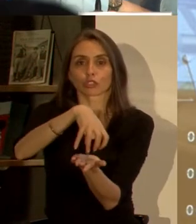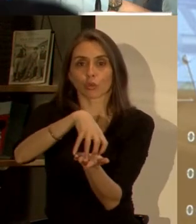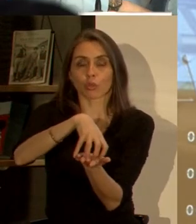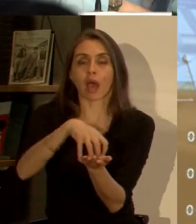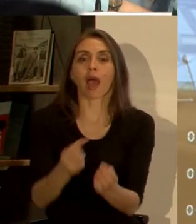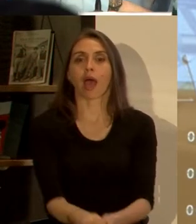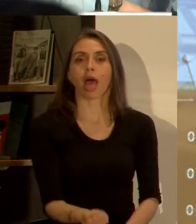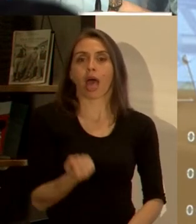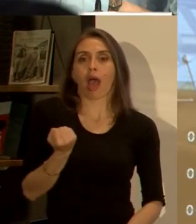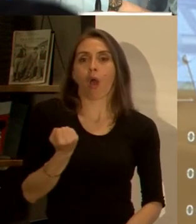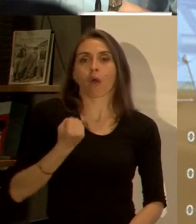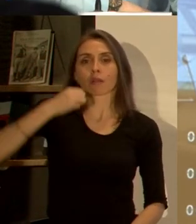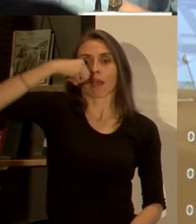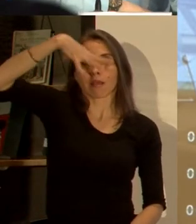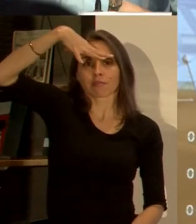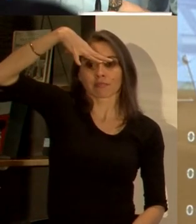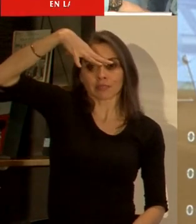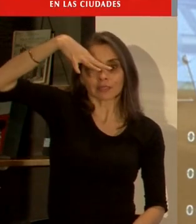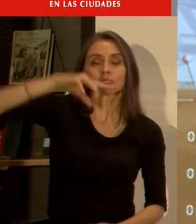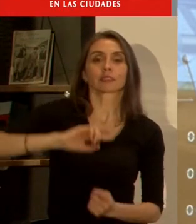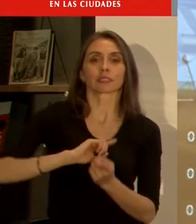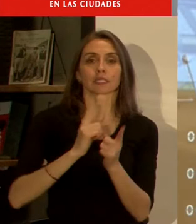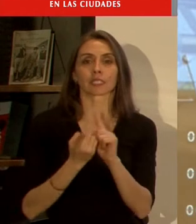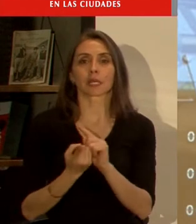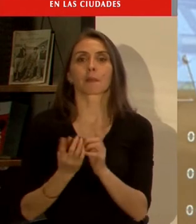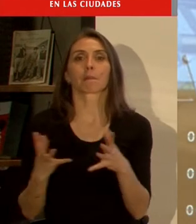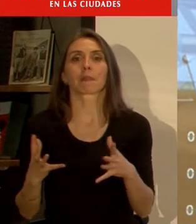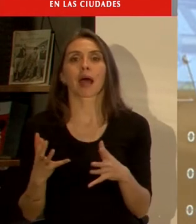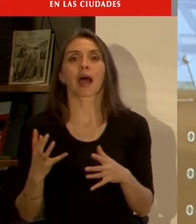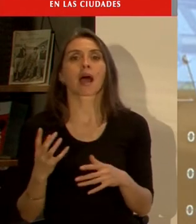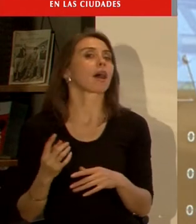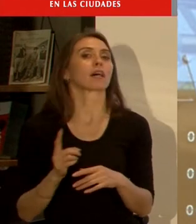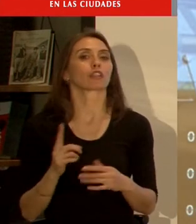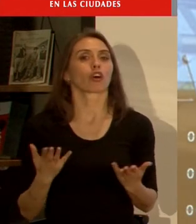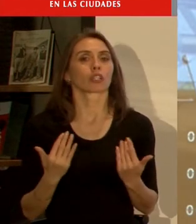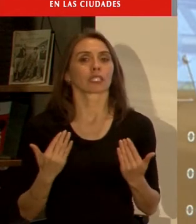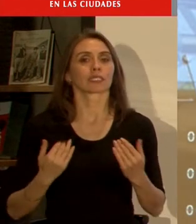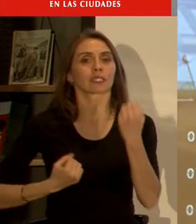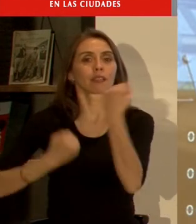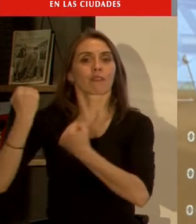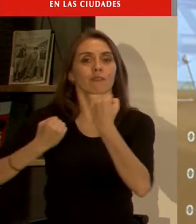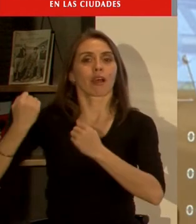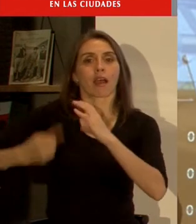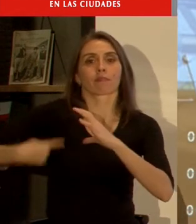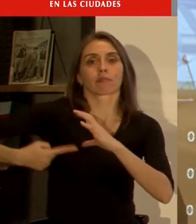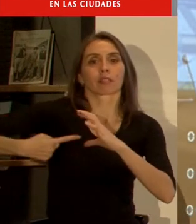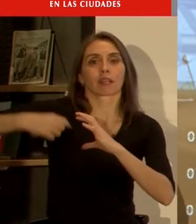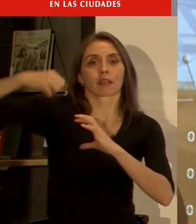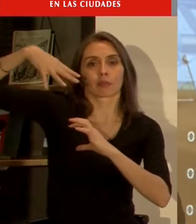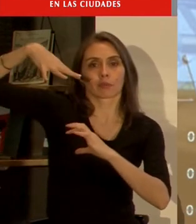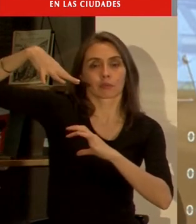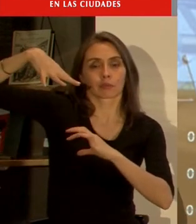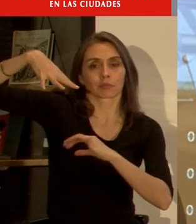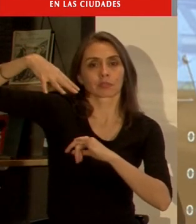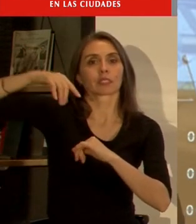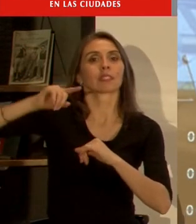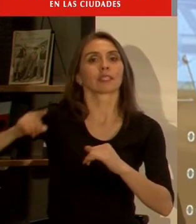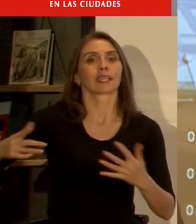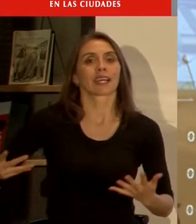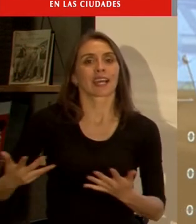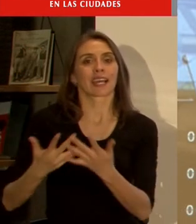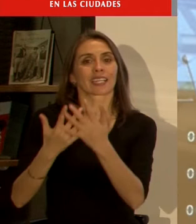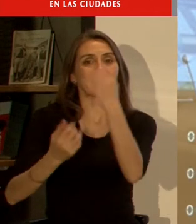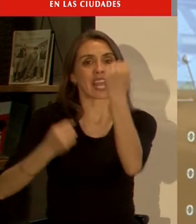energéticos y progresivamente más independientes de las redes de generación eléctrica, sobre todo cuando esta red